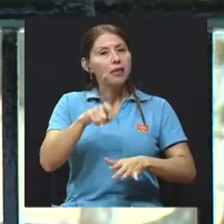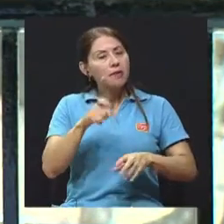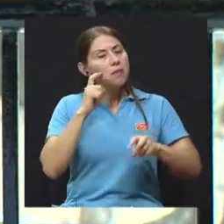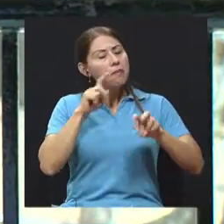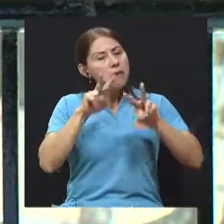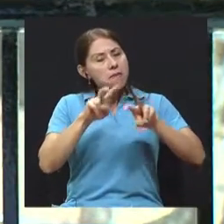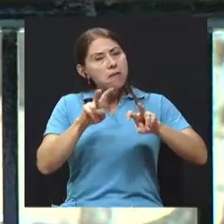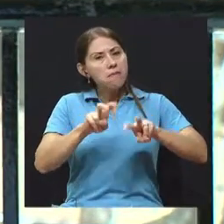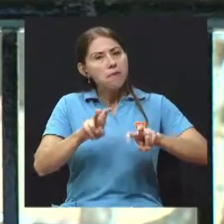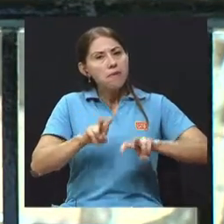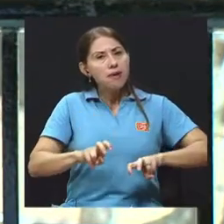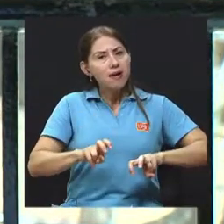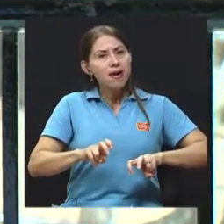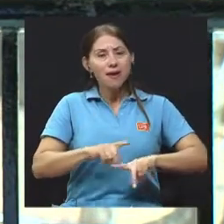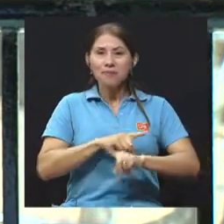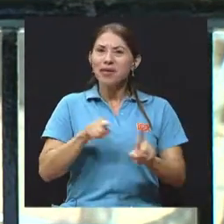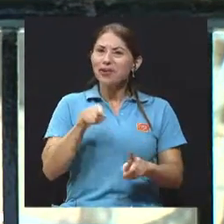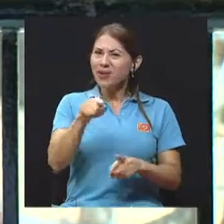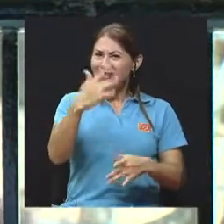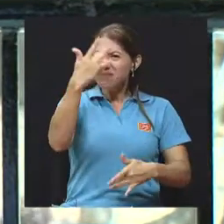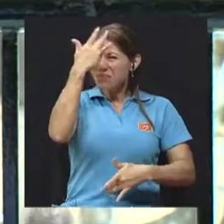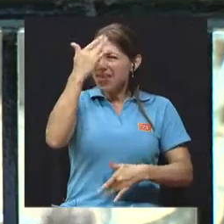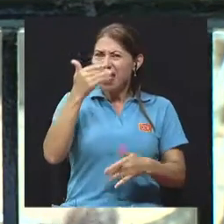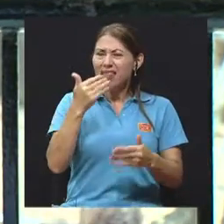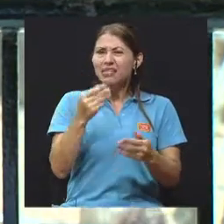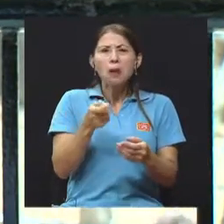valorar. Y estas enfermedades en realidad son poco frecuentes.